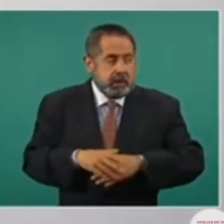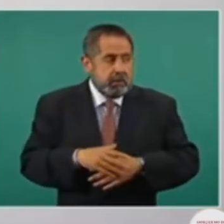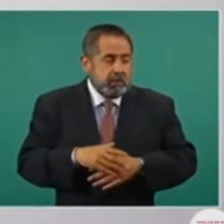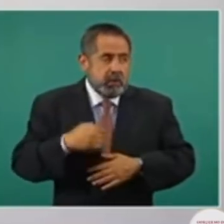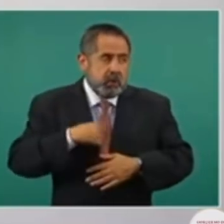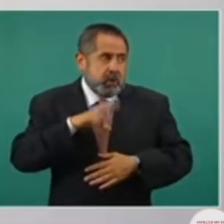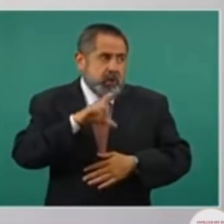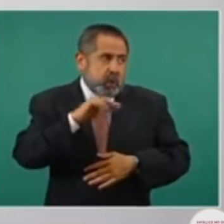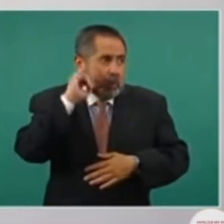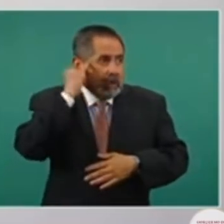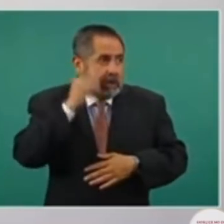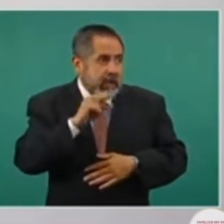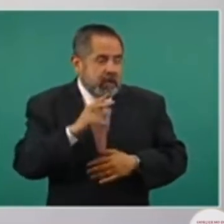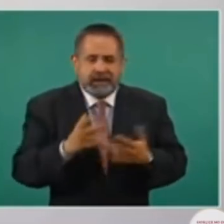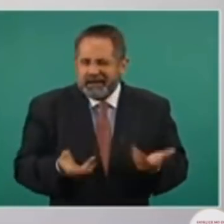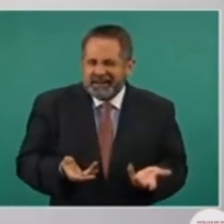Conozco comunidades